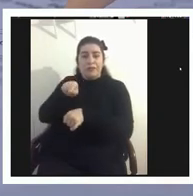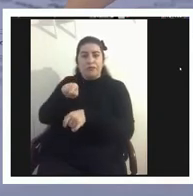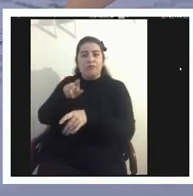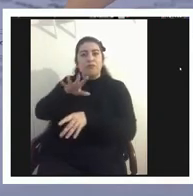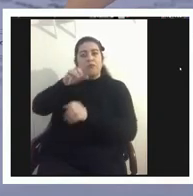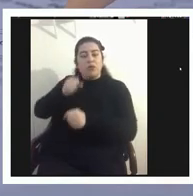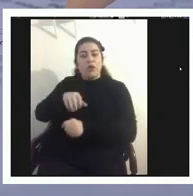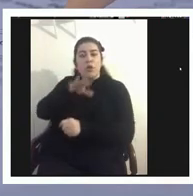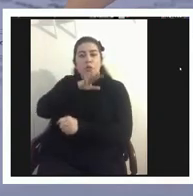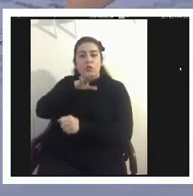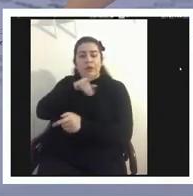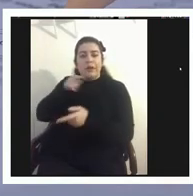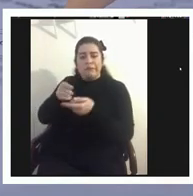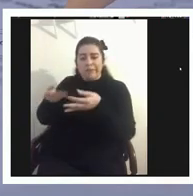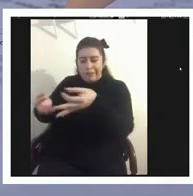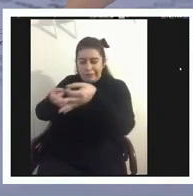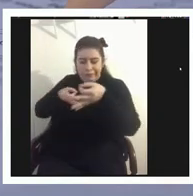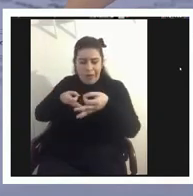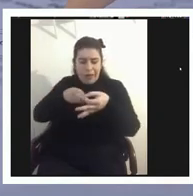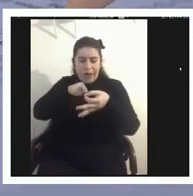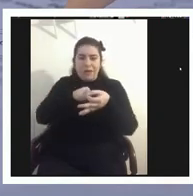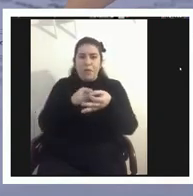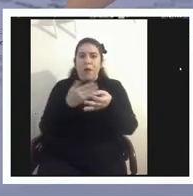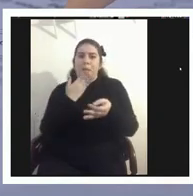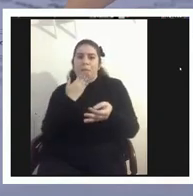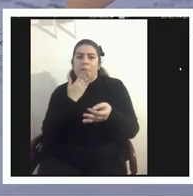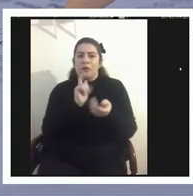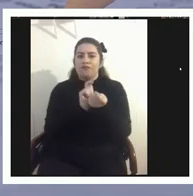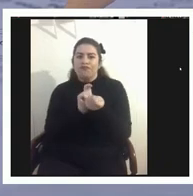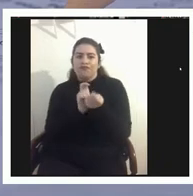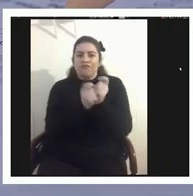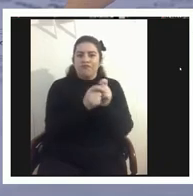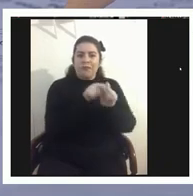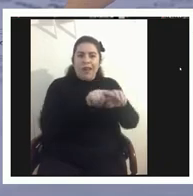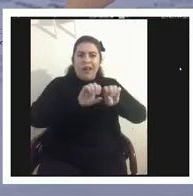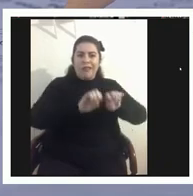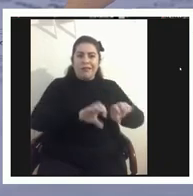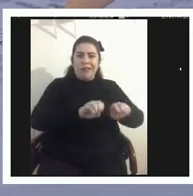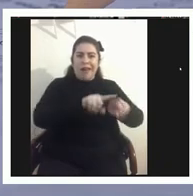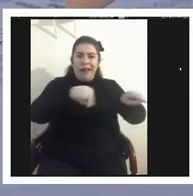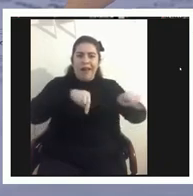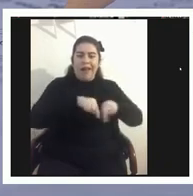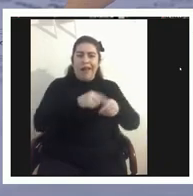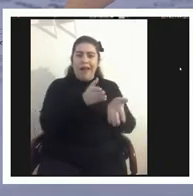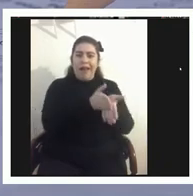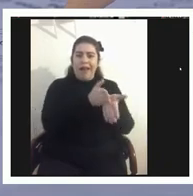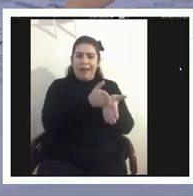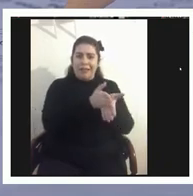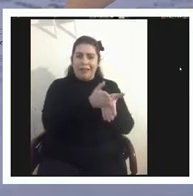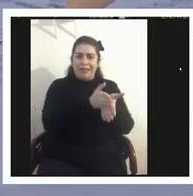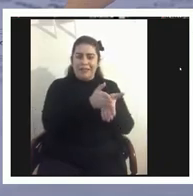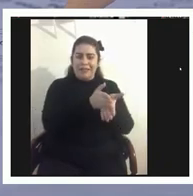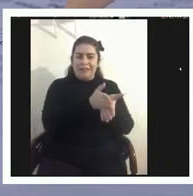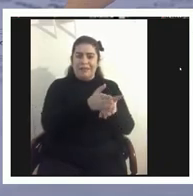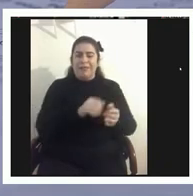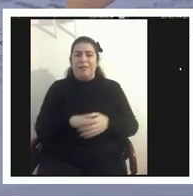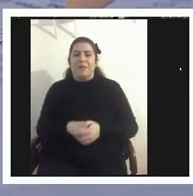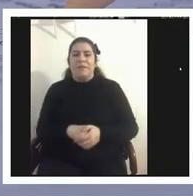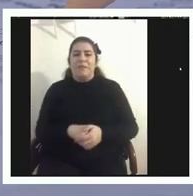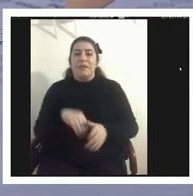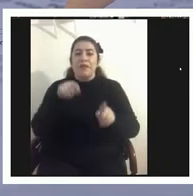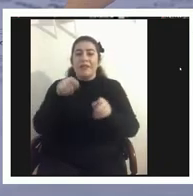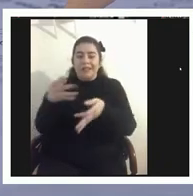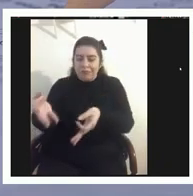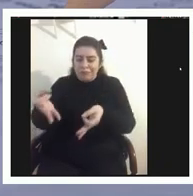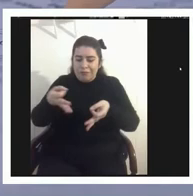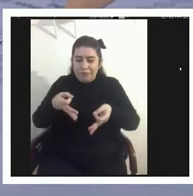para mejorar la enseñanza en la sala de clases entonces ese tipo de rendición de cuentas